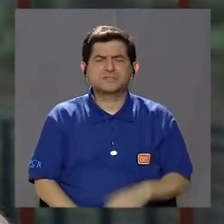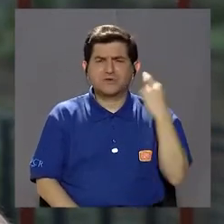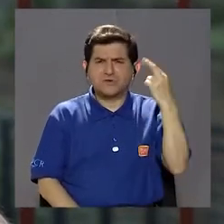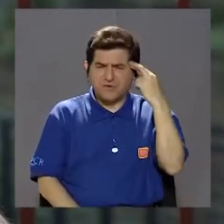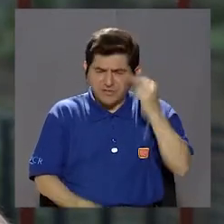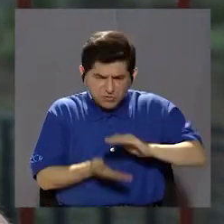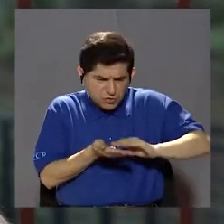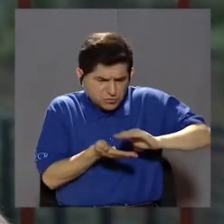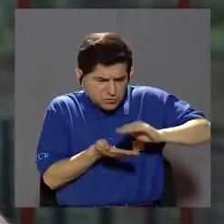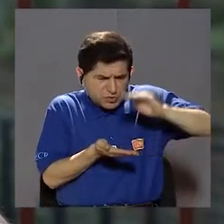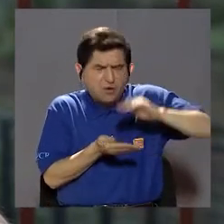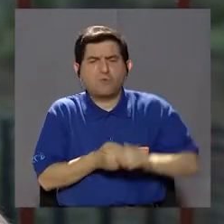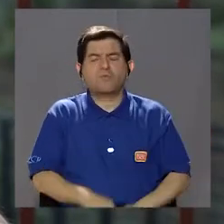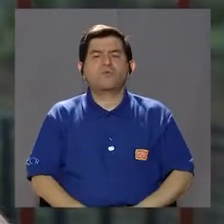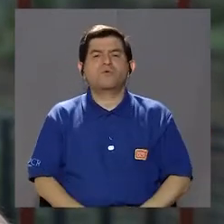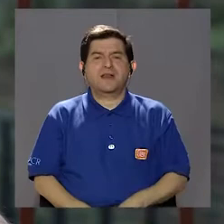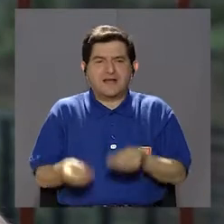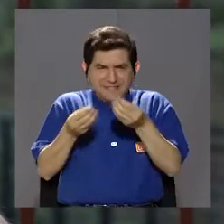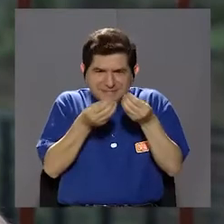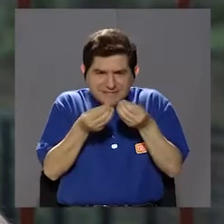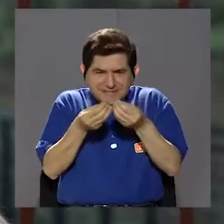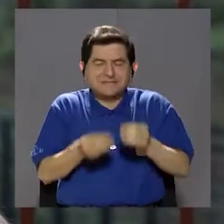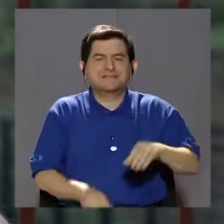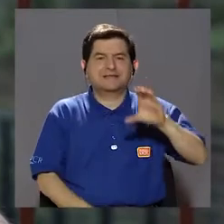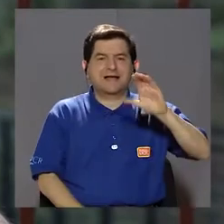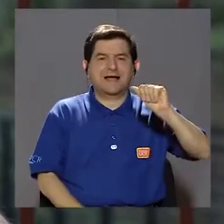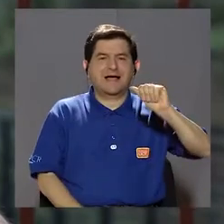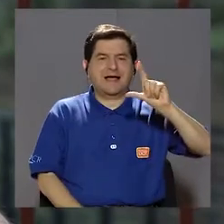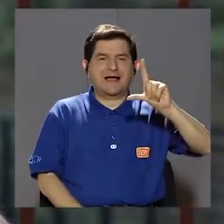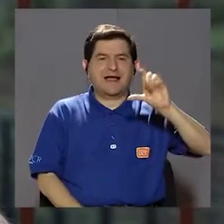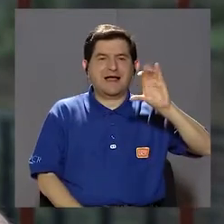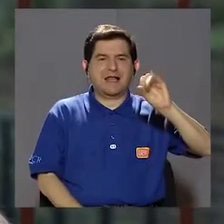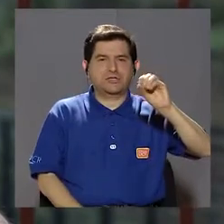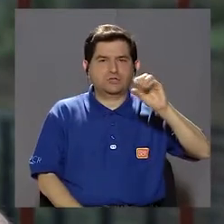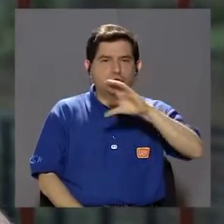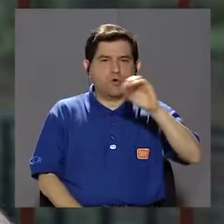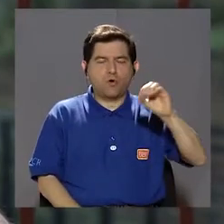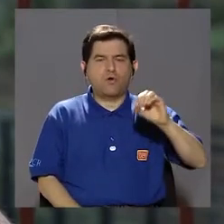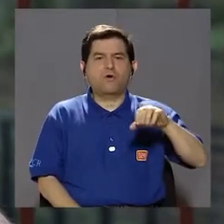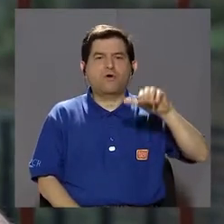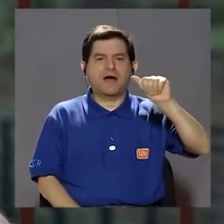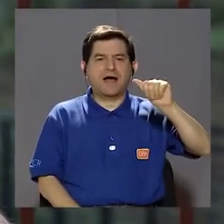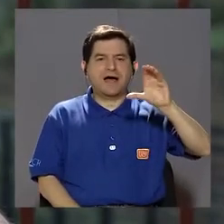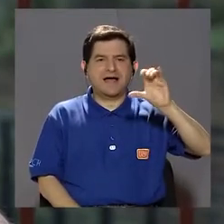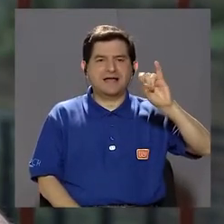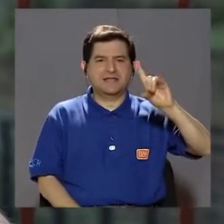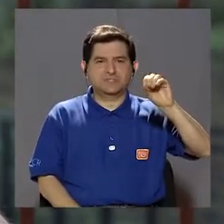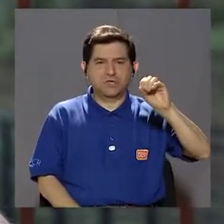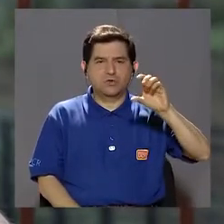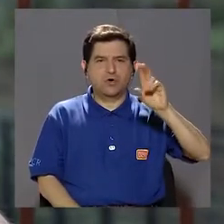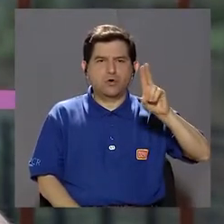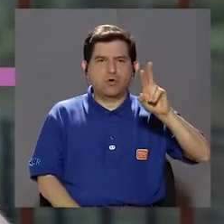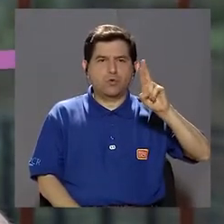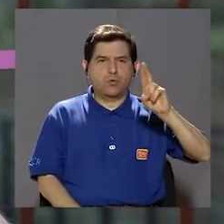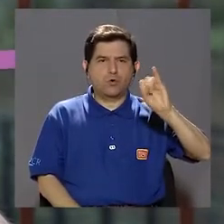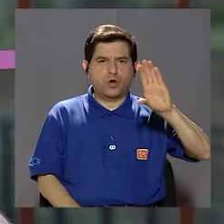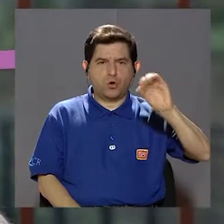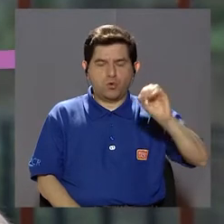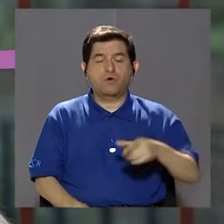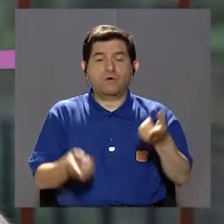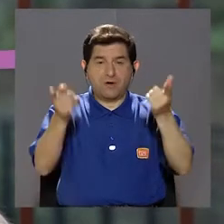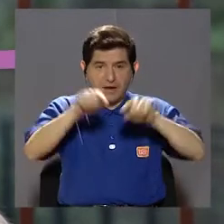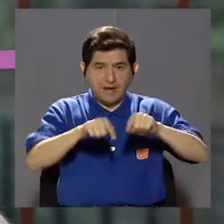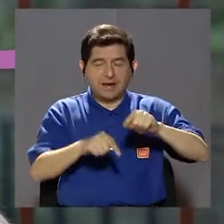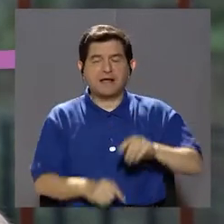calcificación por el acumulo de calcio, sales de calcio o ácido úrico. En este caso, que nos vamos a referir al espolón